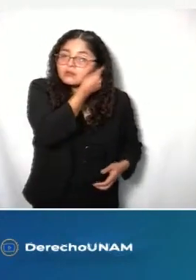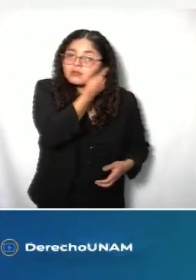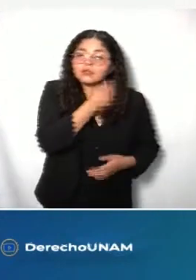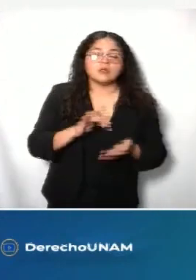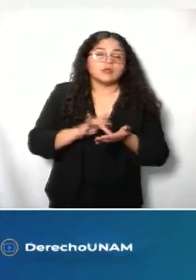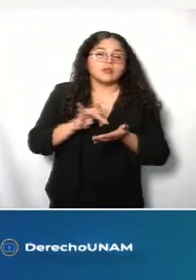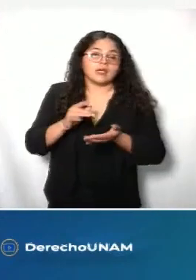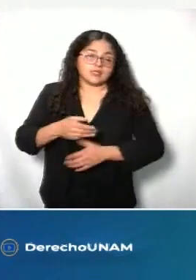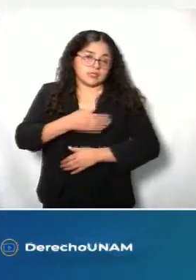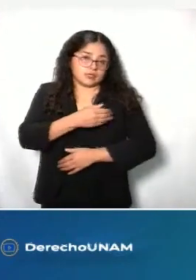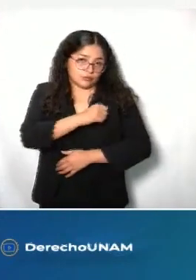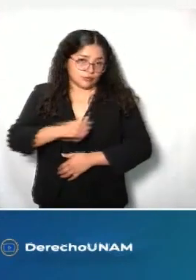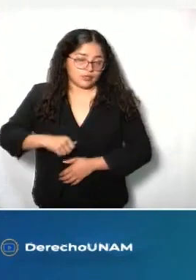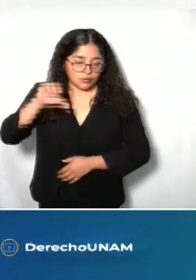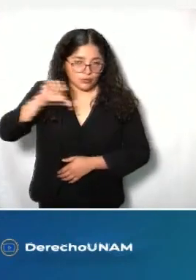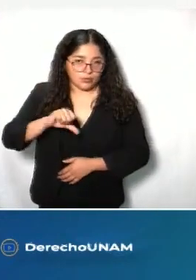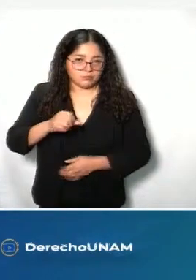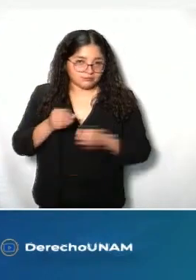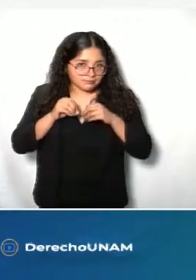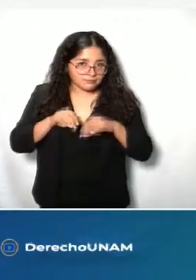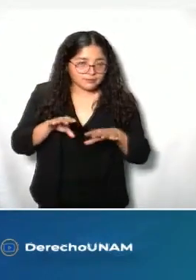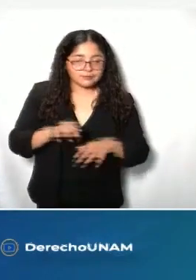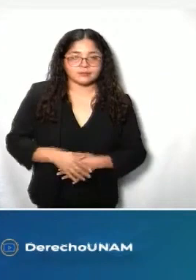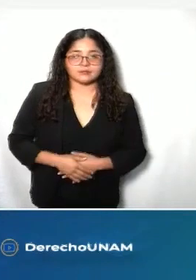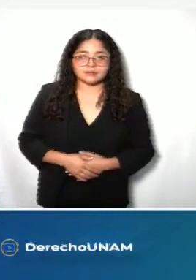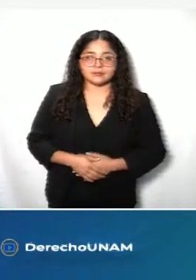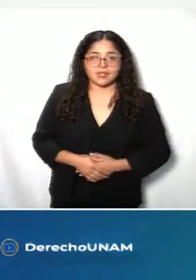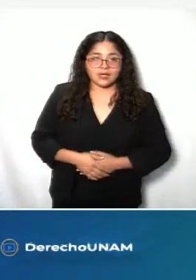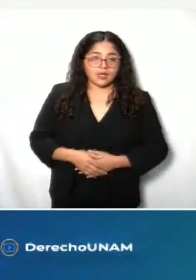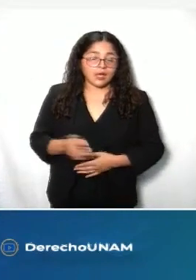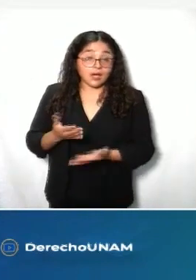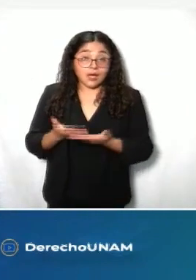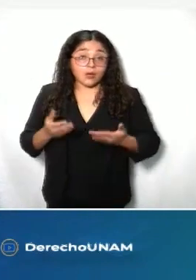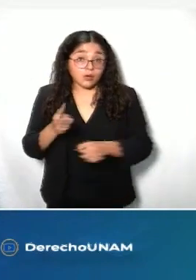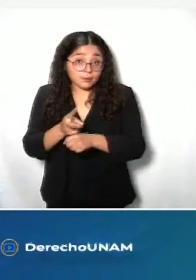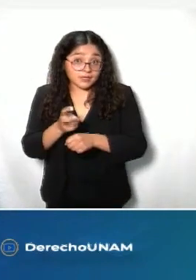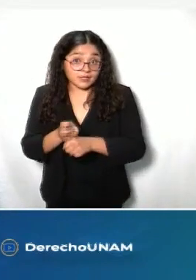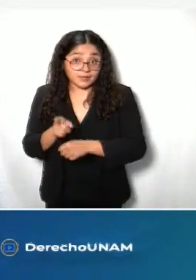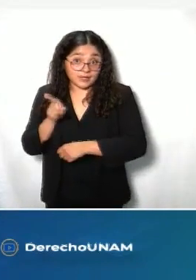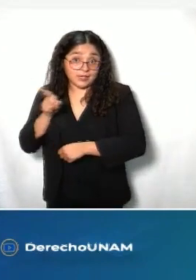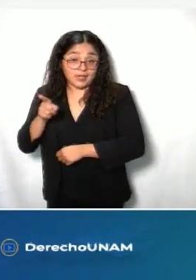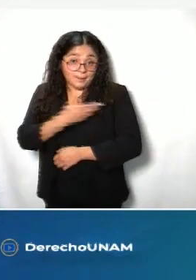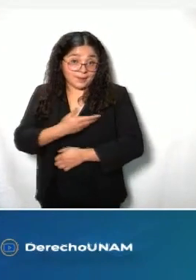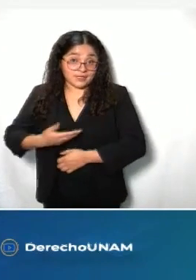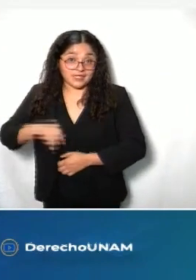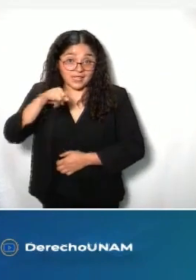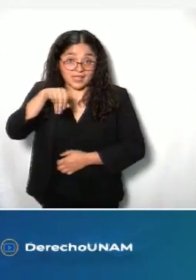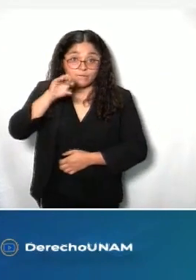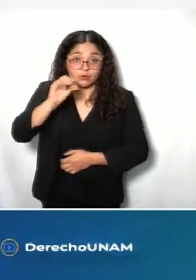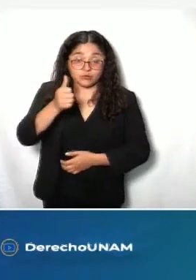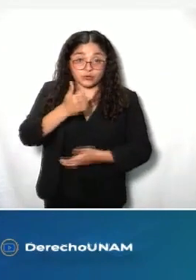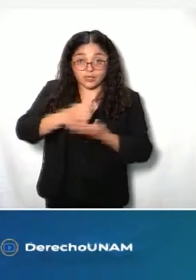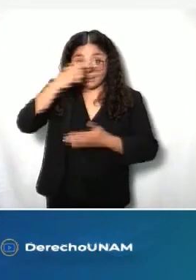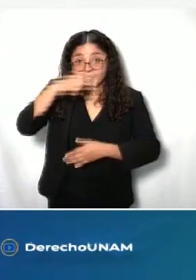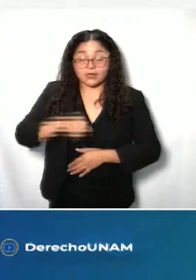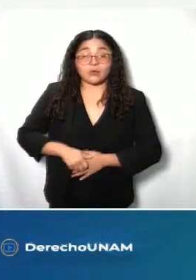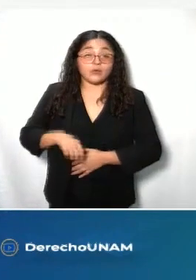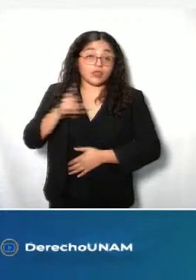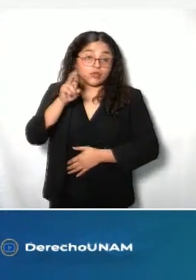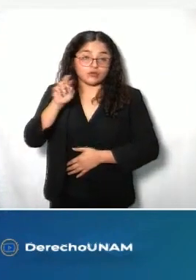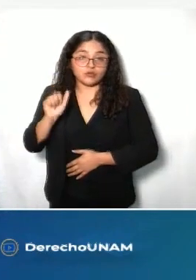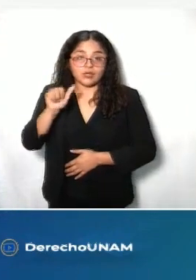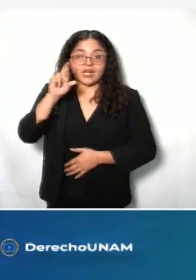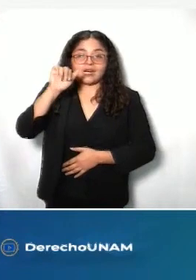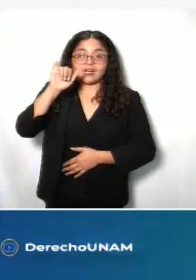Muchas gracias, comisionado, por su mensaje. Invitamos ahora al comisionado presidente del INFO Ciudad de México, el doctor